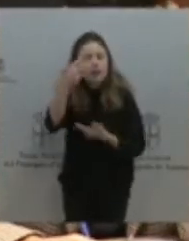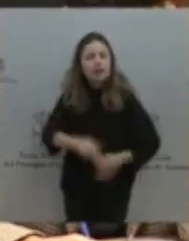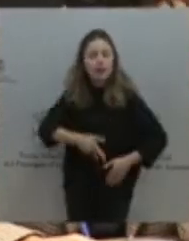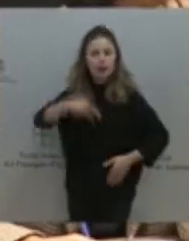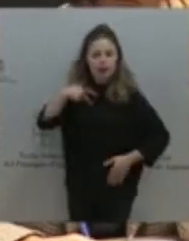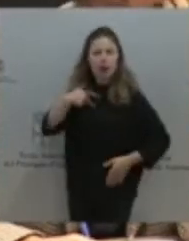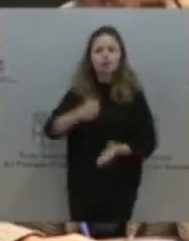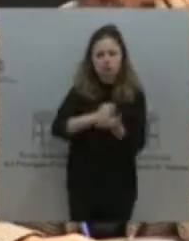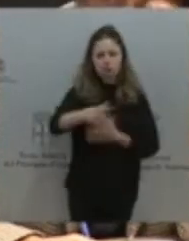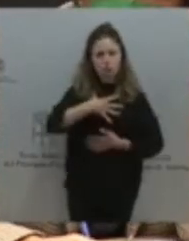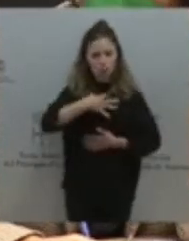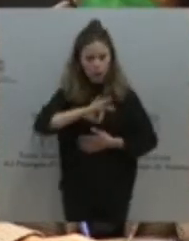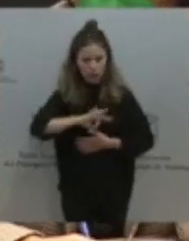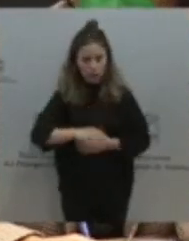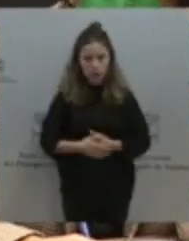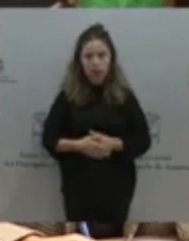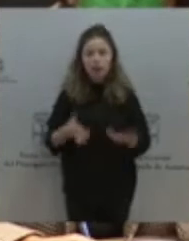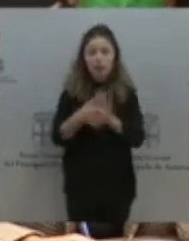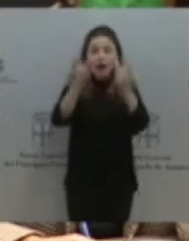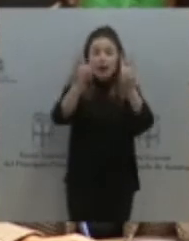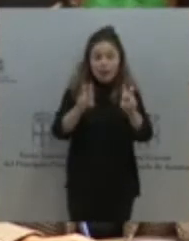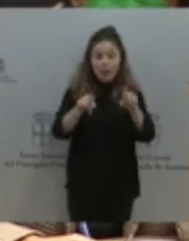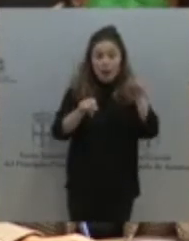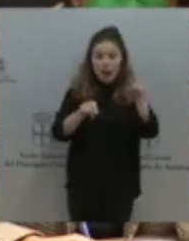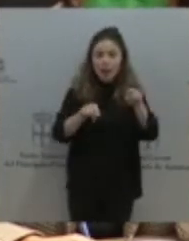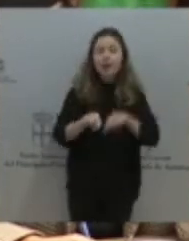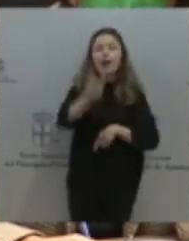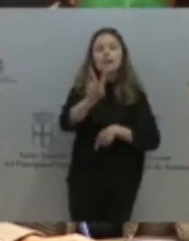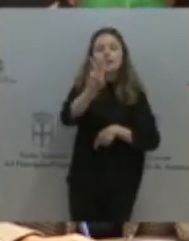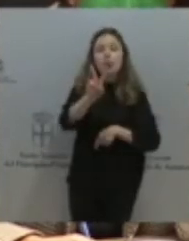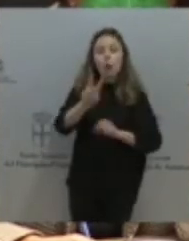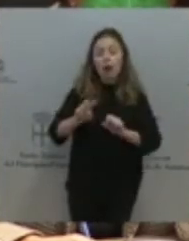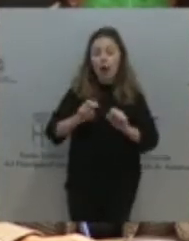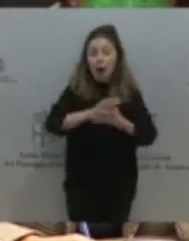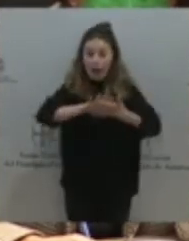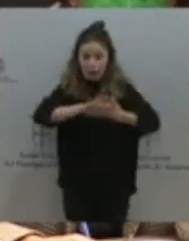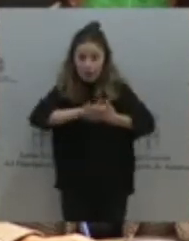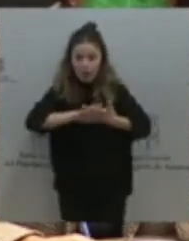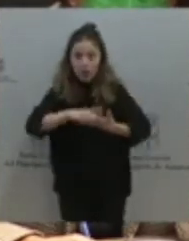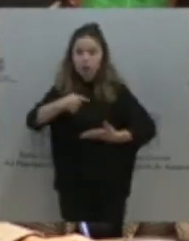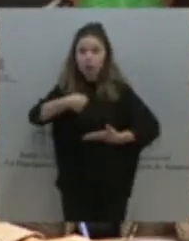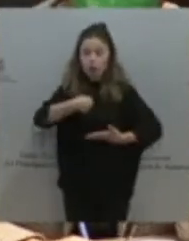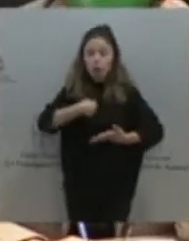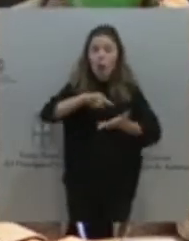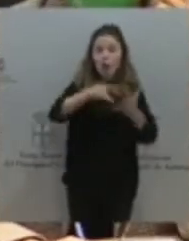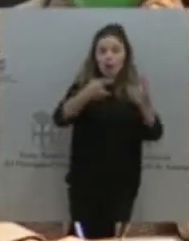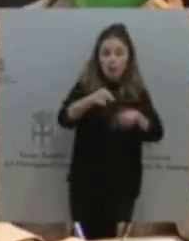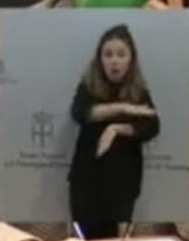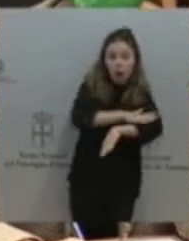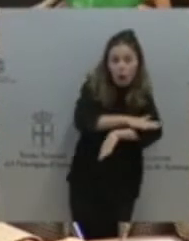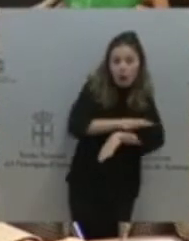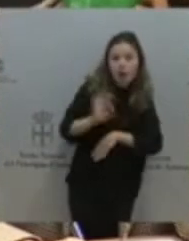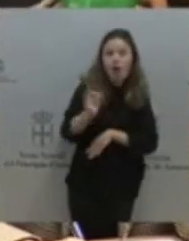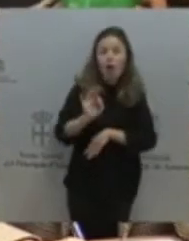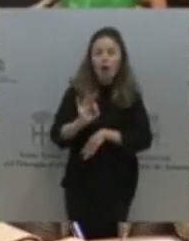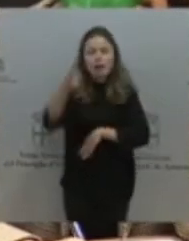concreta, en mi segunda intervención, le daré tanto el planteamiento del Gobierno como, evidentemente, la visión que tiene el consejero de Medio Rural,